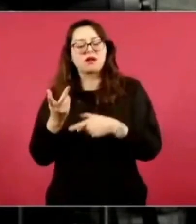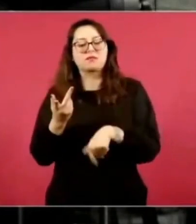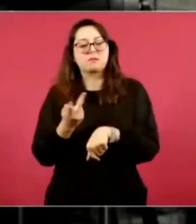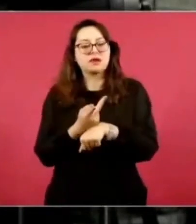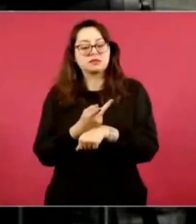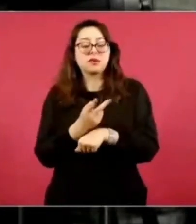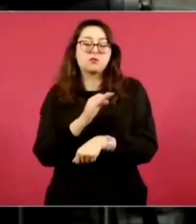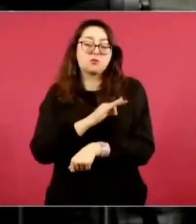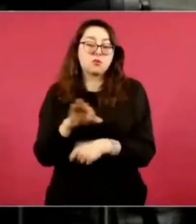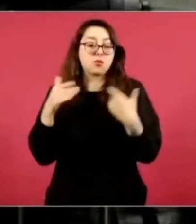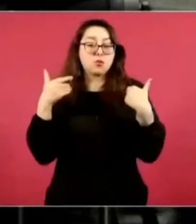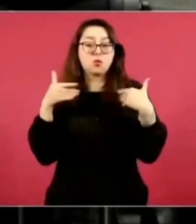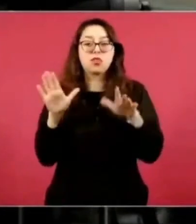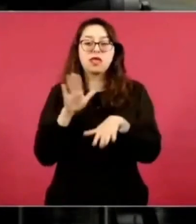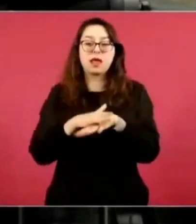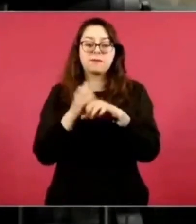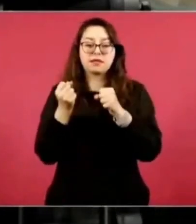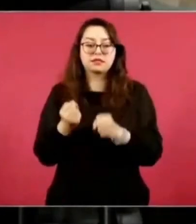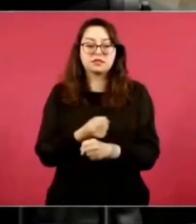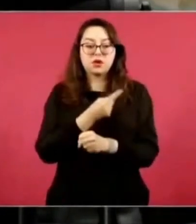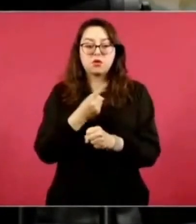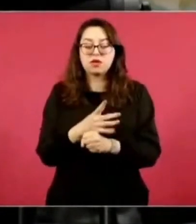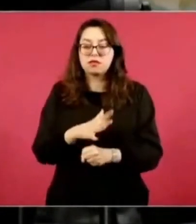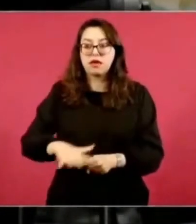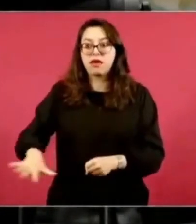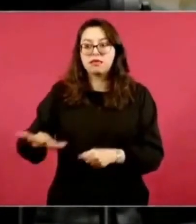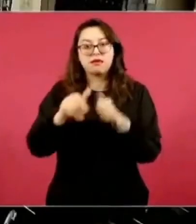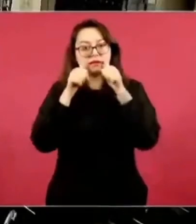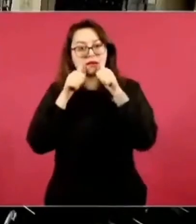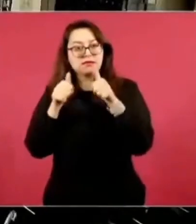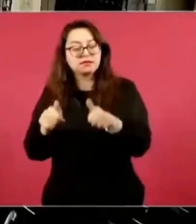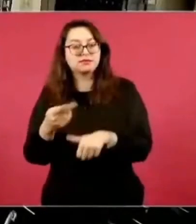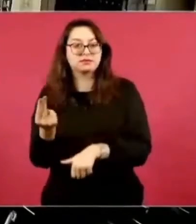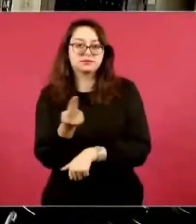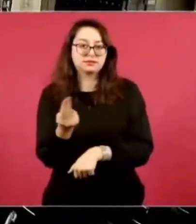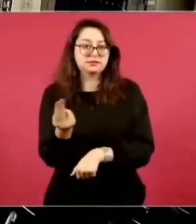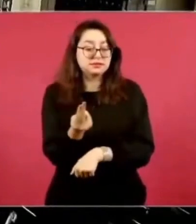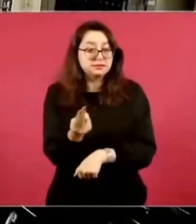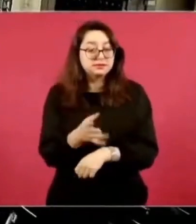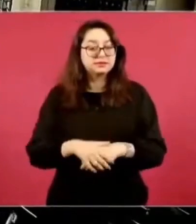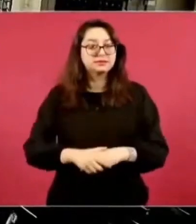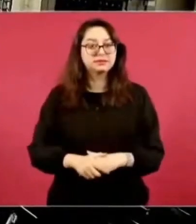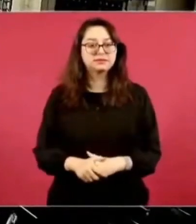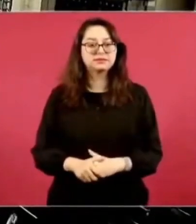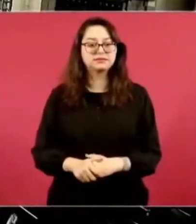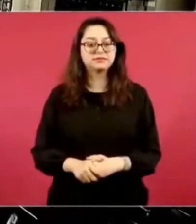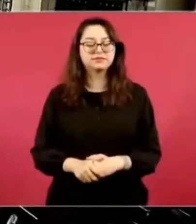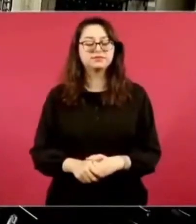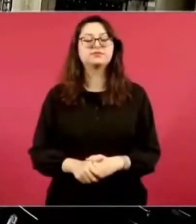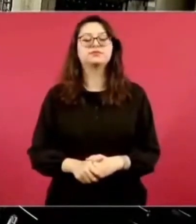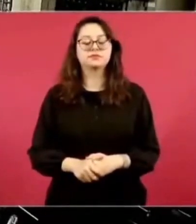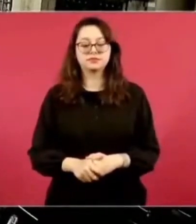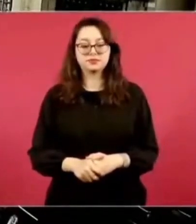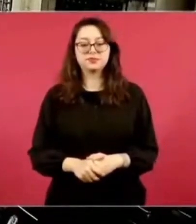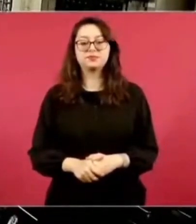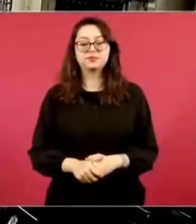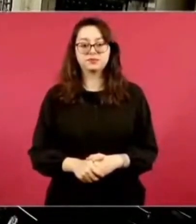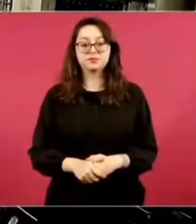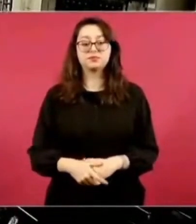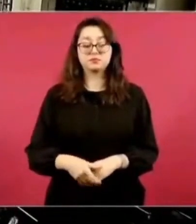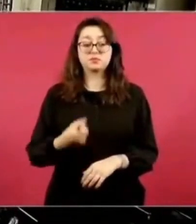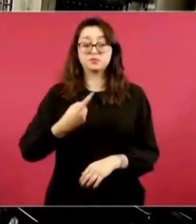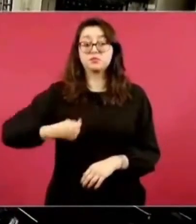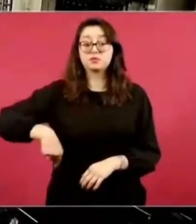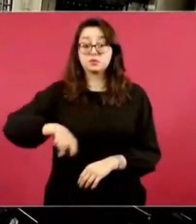señor, en las carreteras para atender este problema? Sí, estamos atendiéndolo